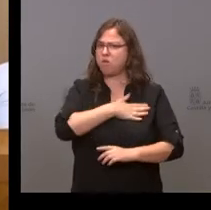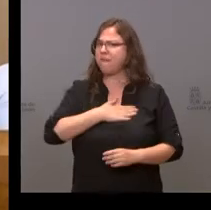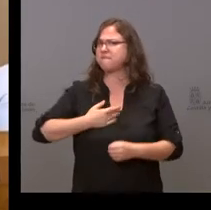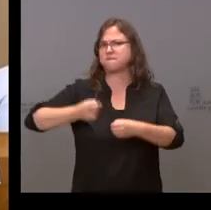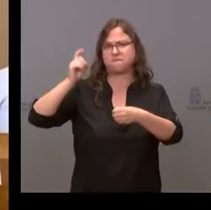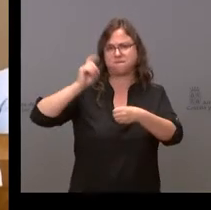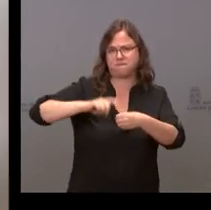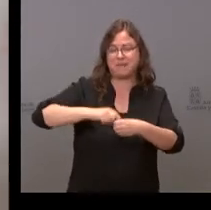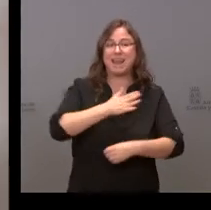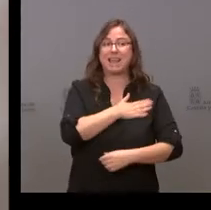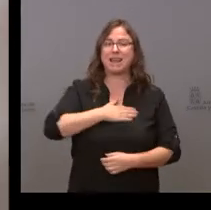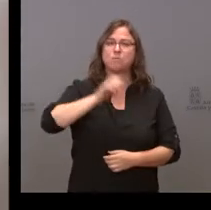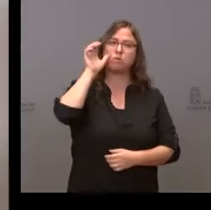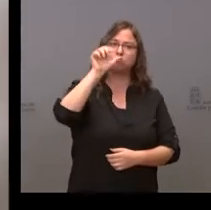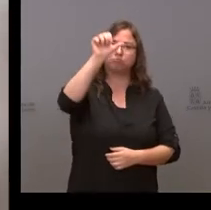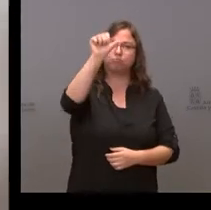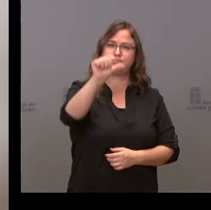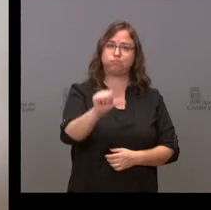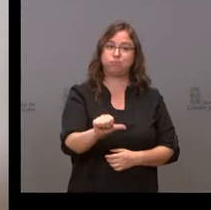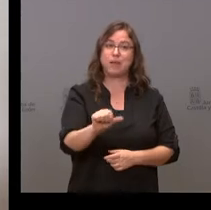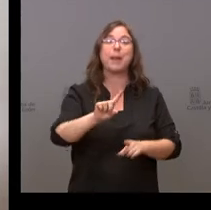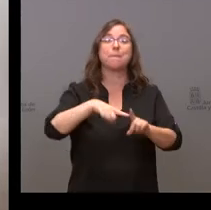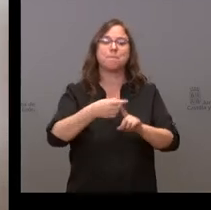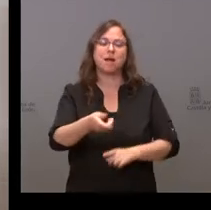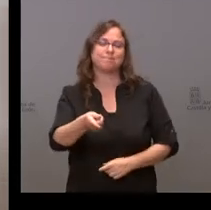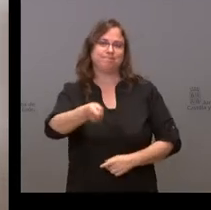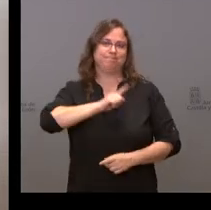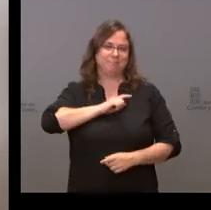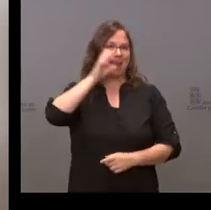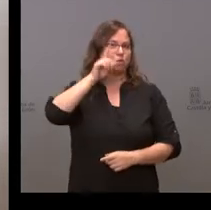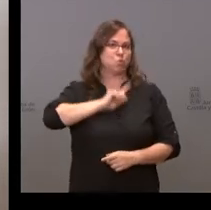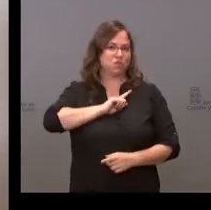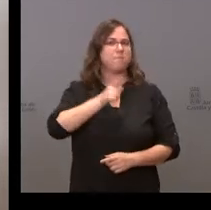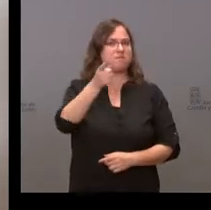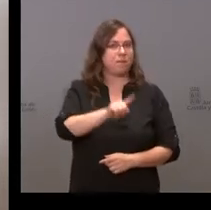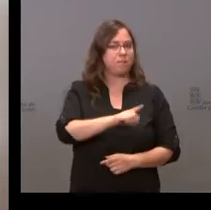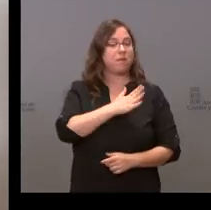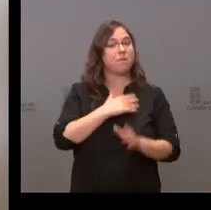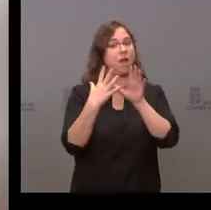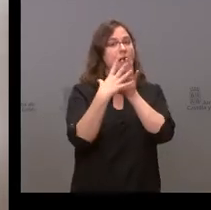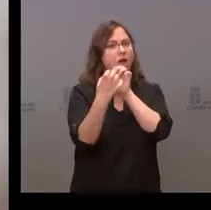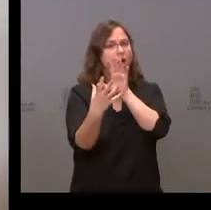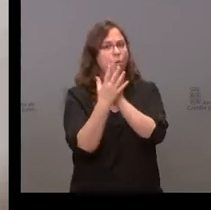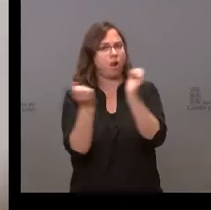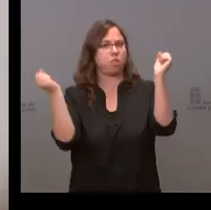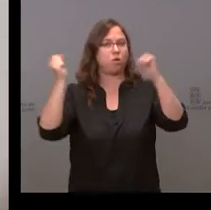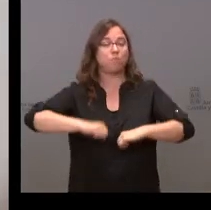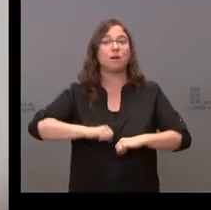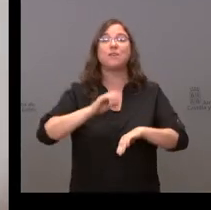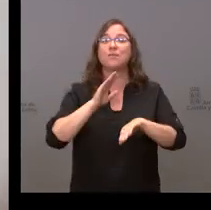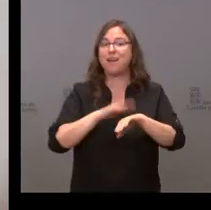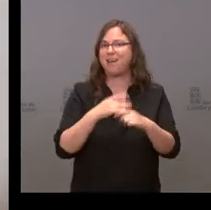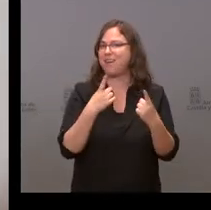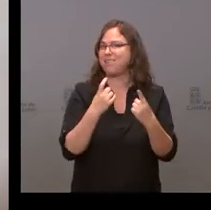escuchar, queremos que se nos escuche, queremos acordar y para eso es necesario que haya un